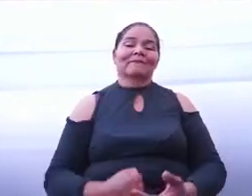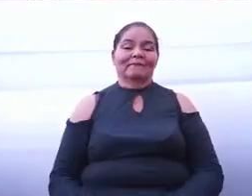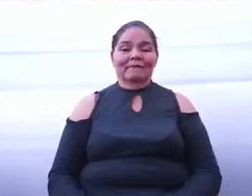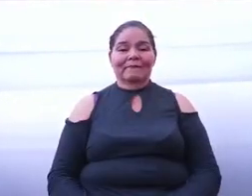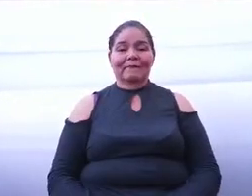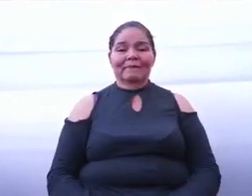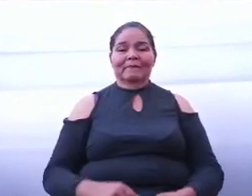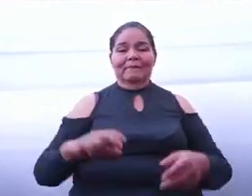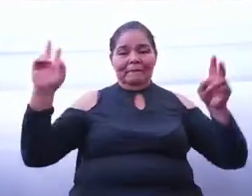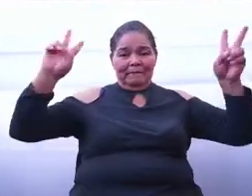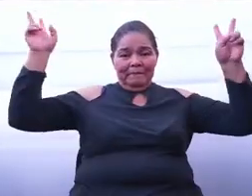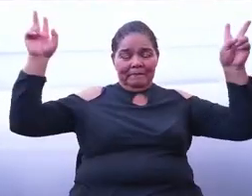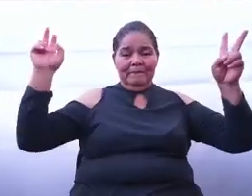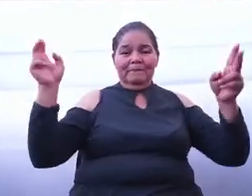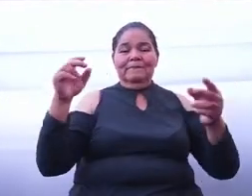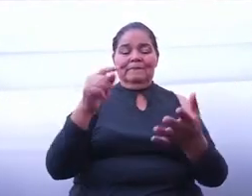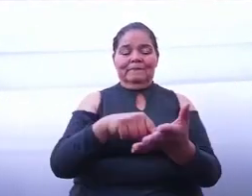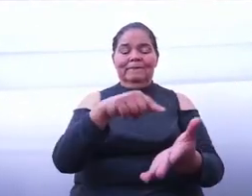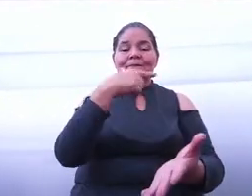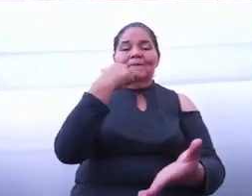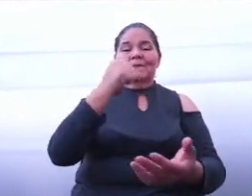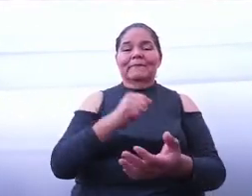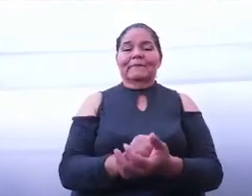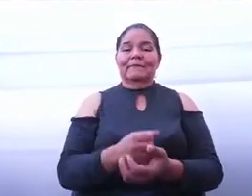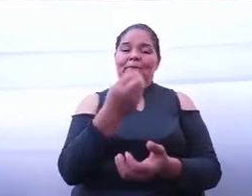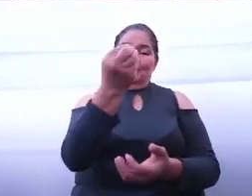¡Viva Celaya! ¡Muchas gracias!